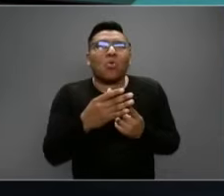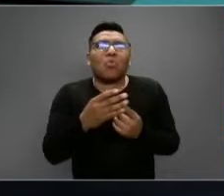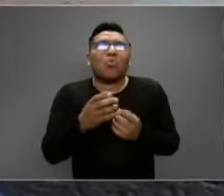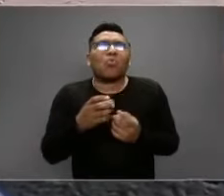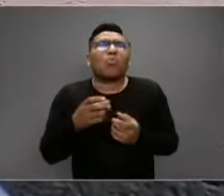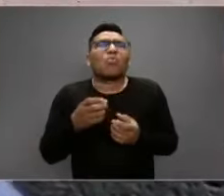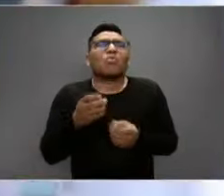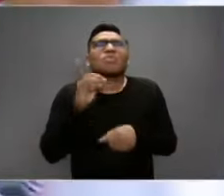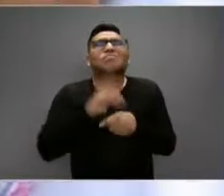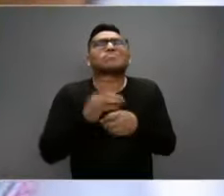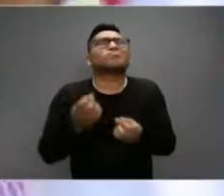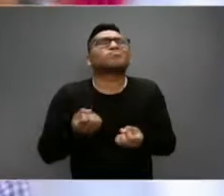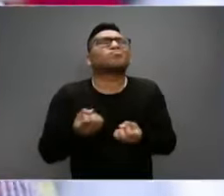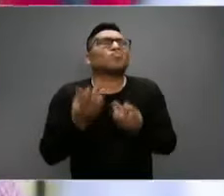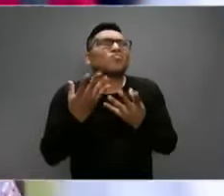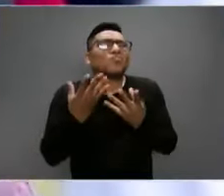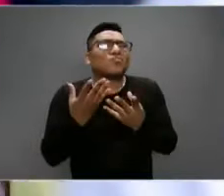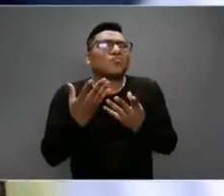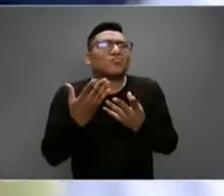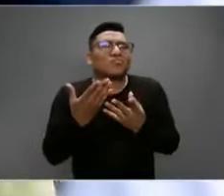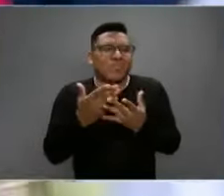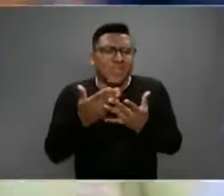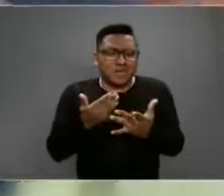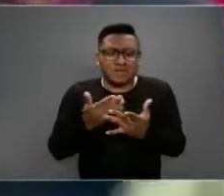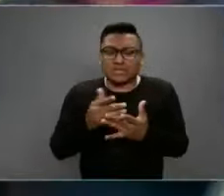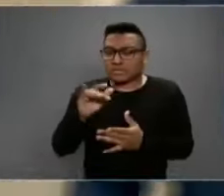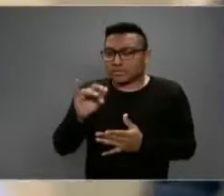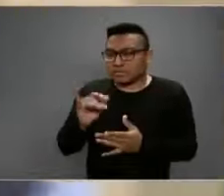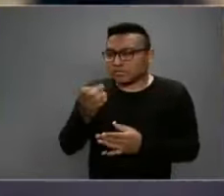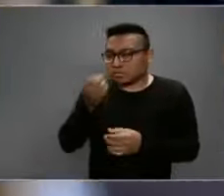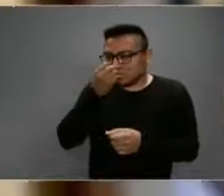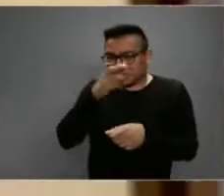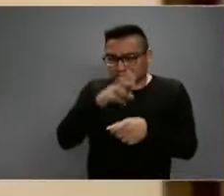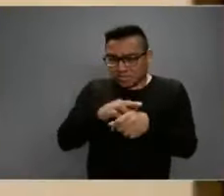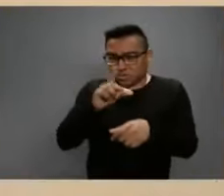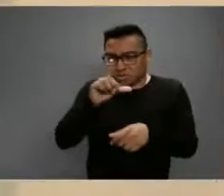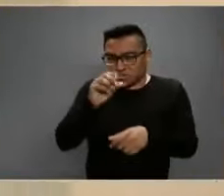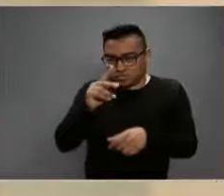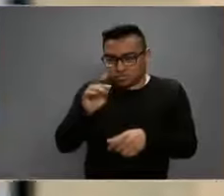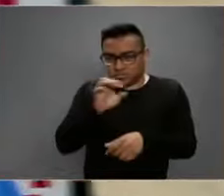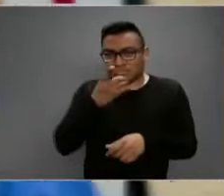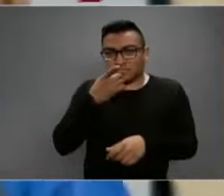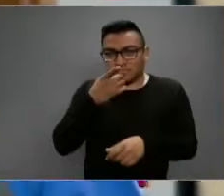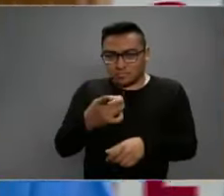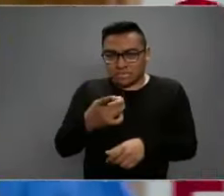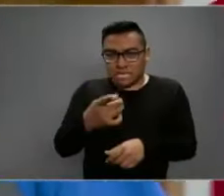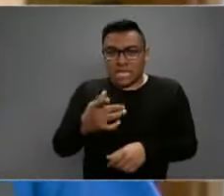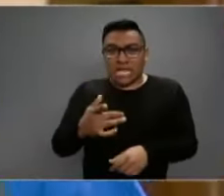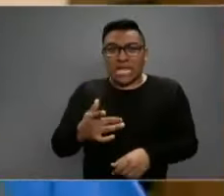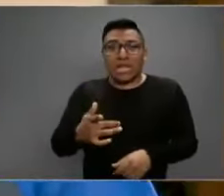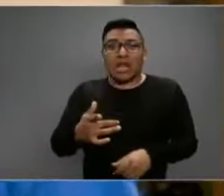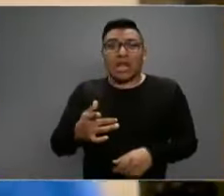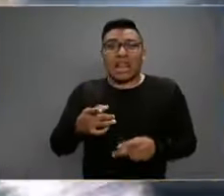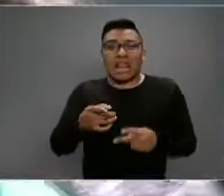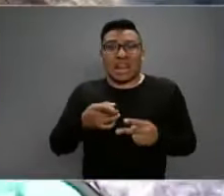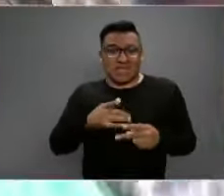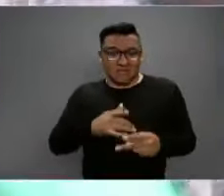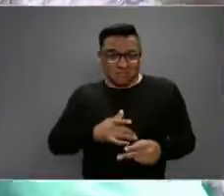con los coronavirus, como bien lo comentó el subsecretario, es hasta que empiezan los síntomas cuando uno empieza a contagiar.